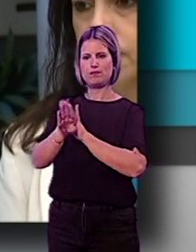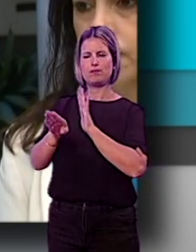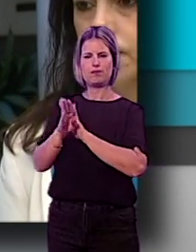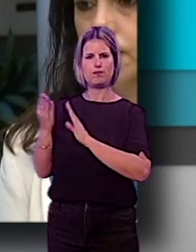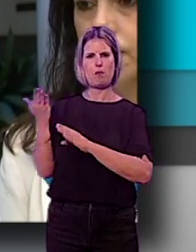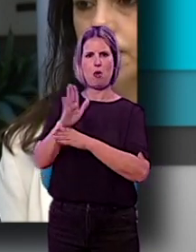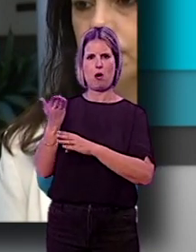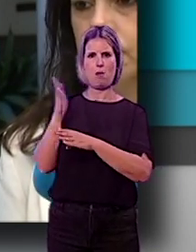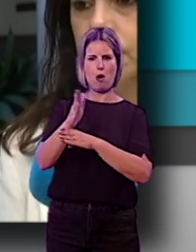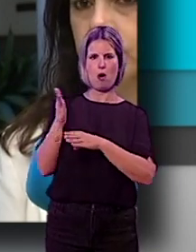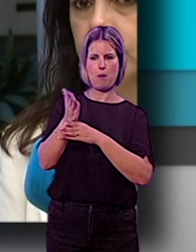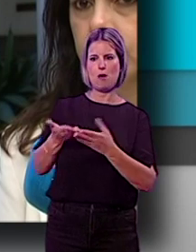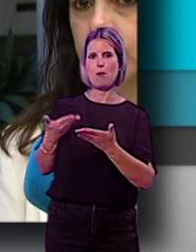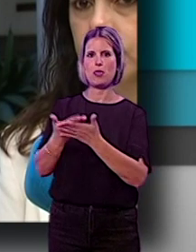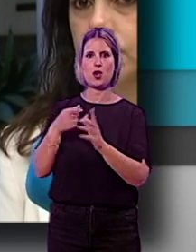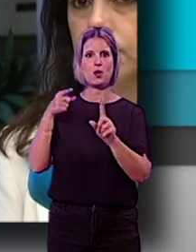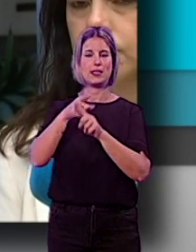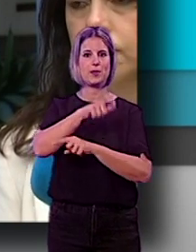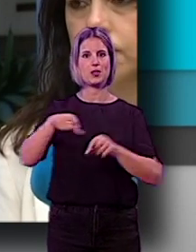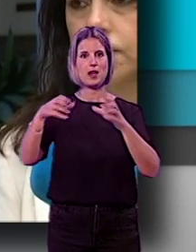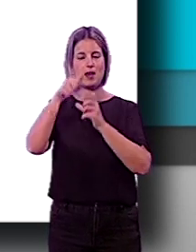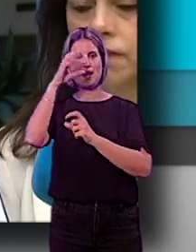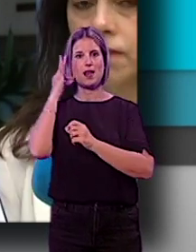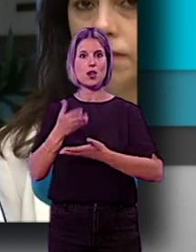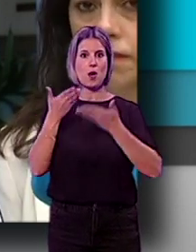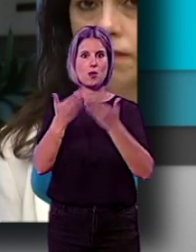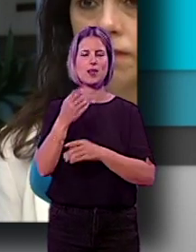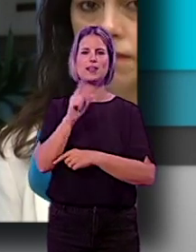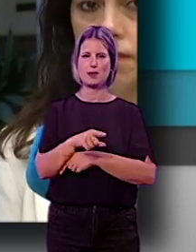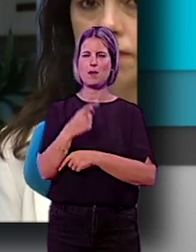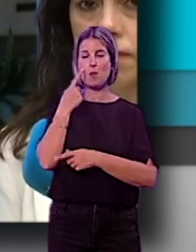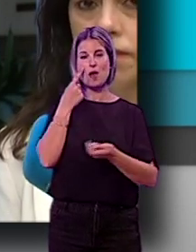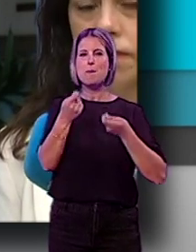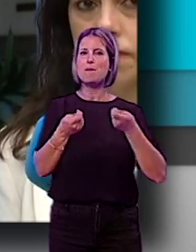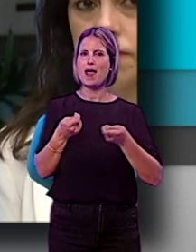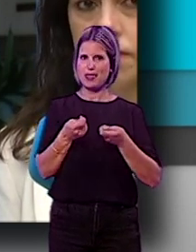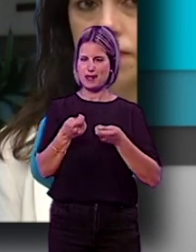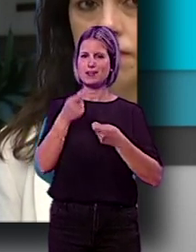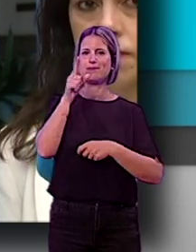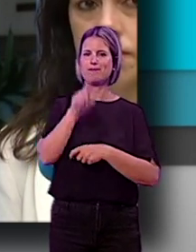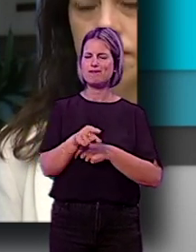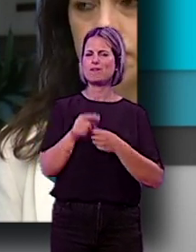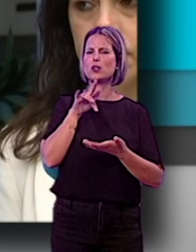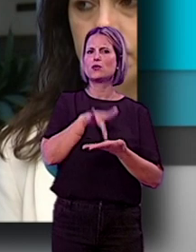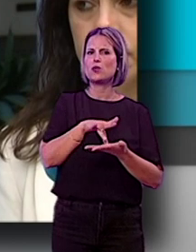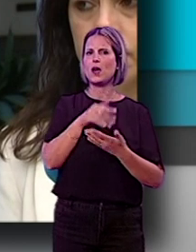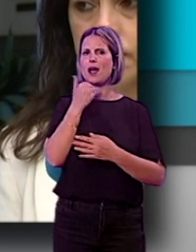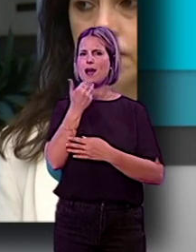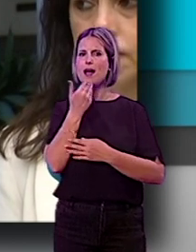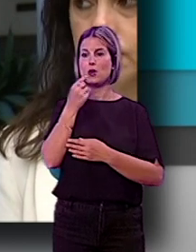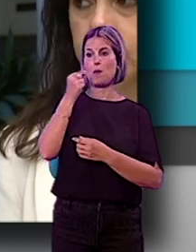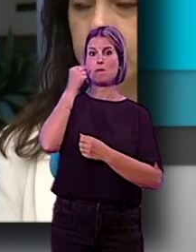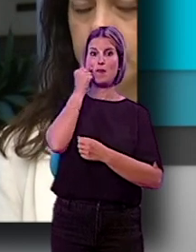mociones que sean para ayudar a los granadinos y también vamos a estar muy pendientes y vamos a denunciar cada vez que